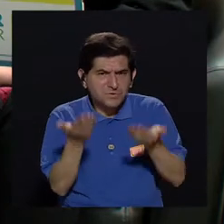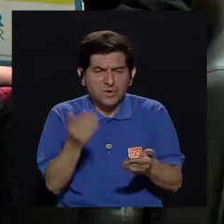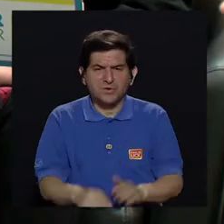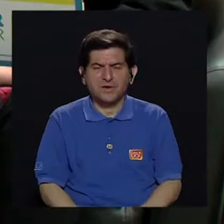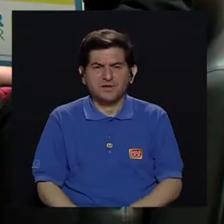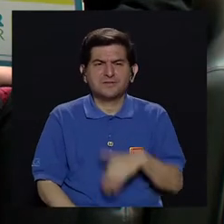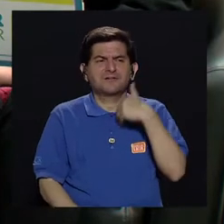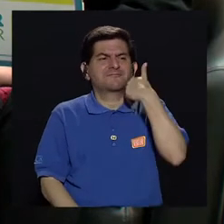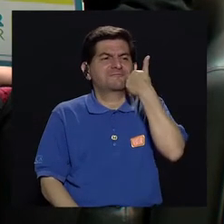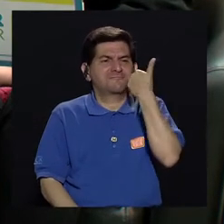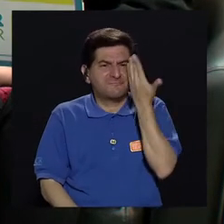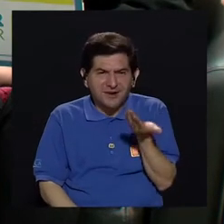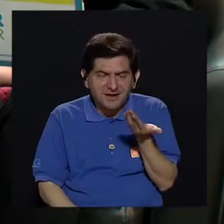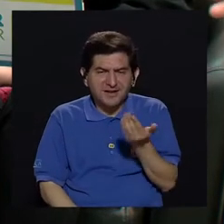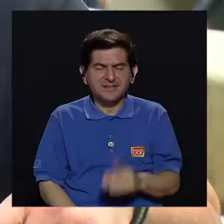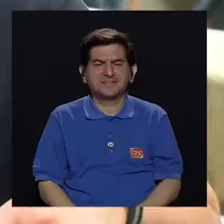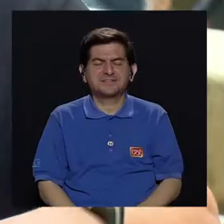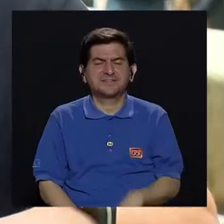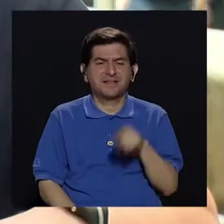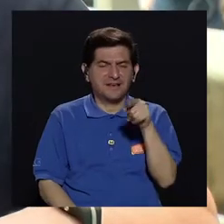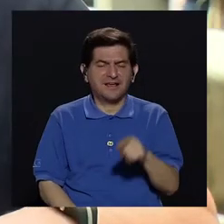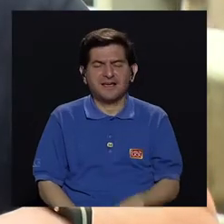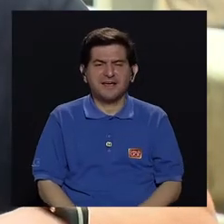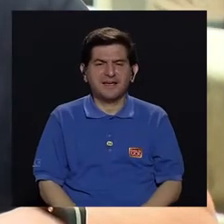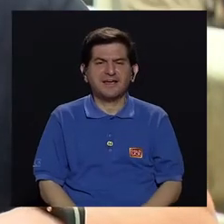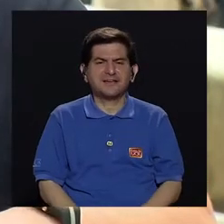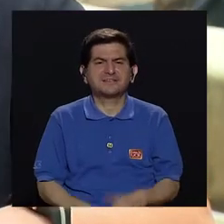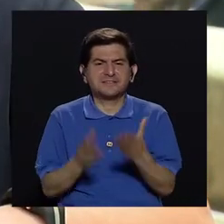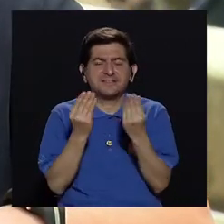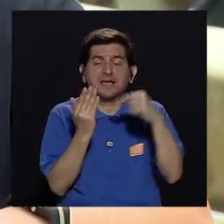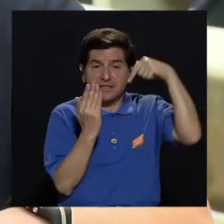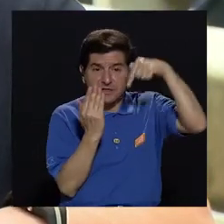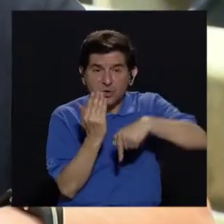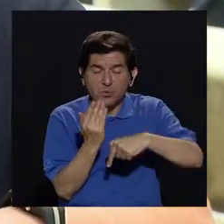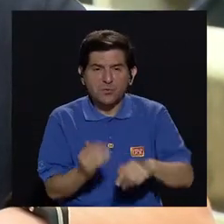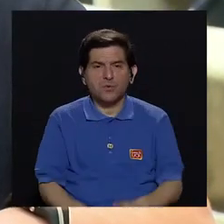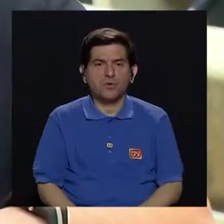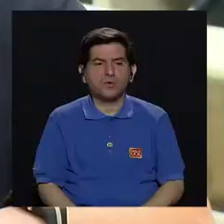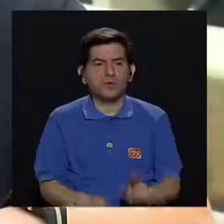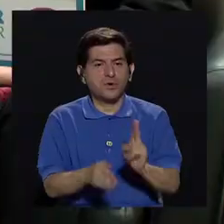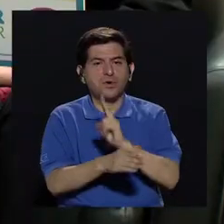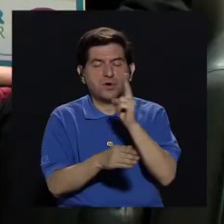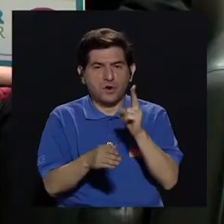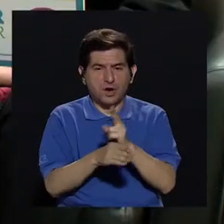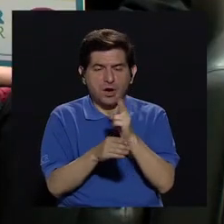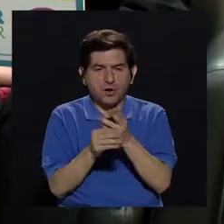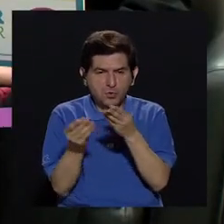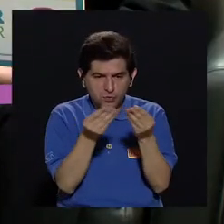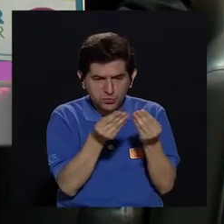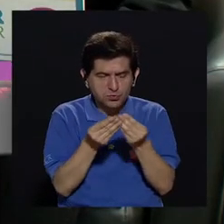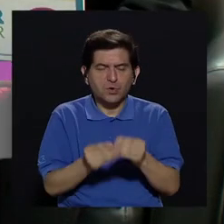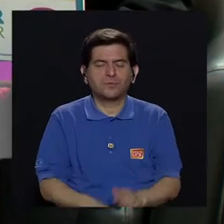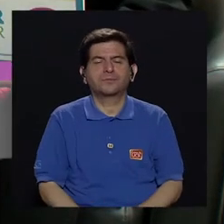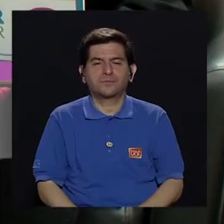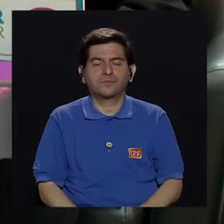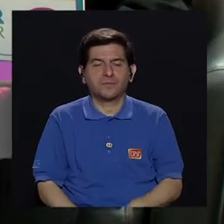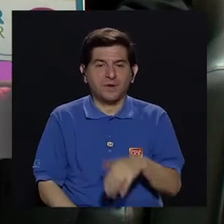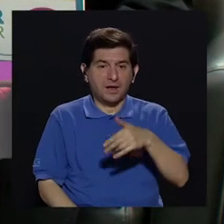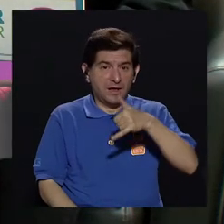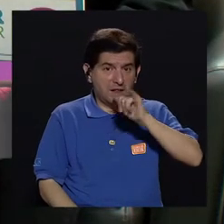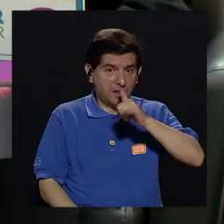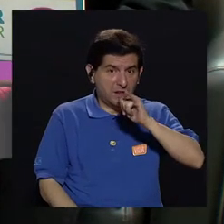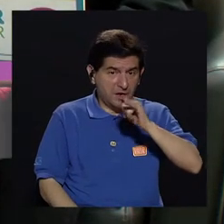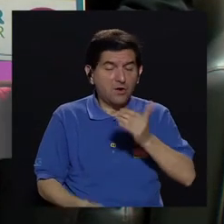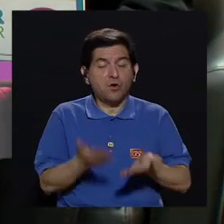persona sea proclive eventualmente a sufrir ataques de pánico? Por ejemplo, el consumo de sustancias. El